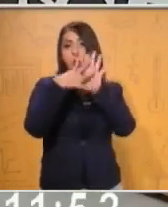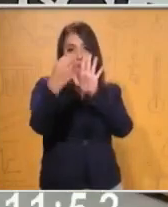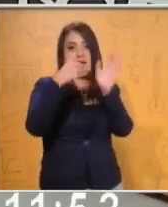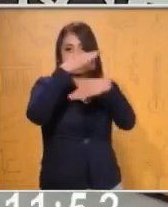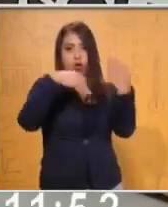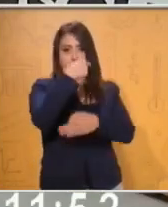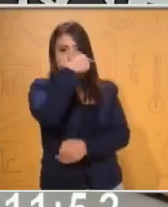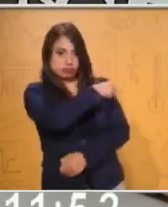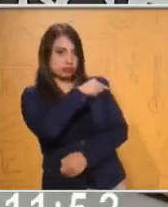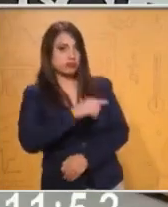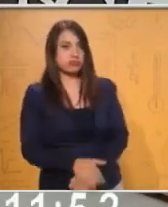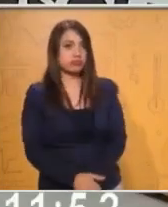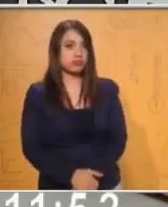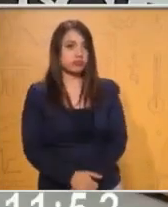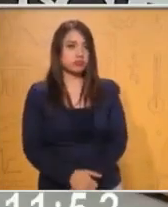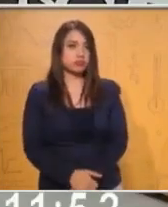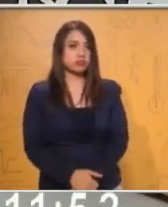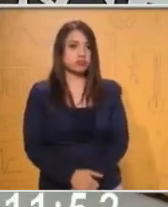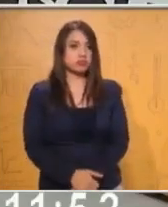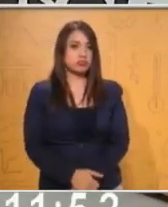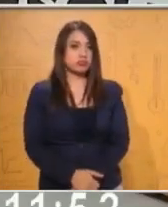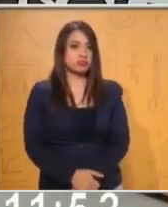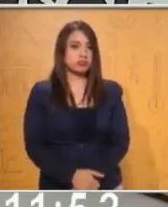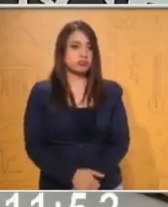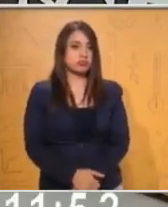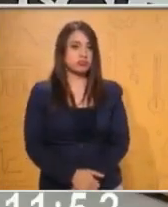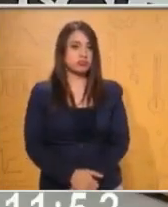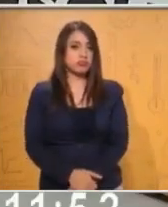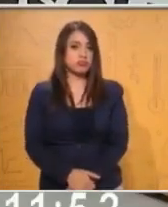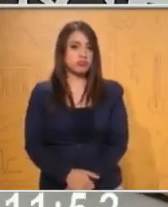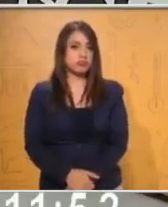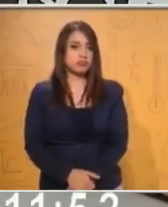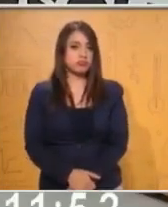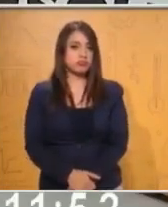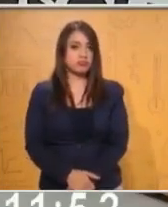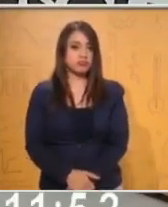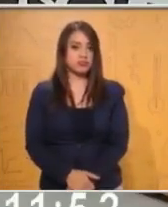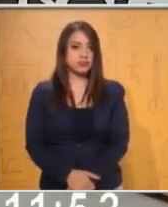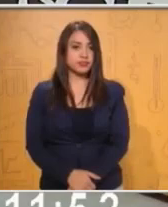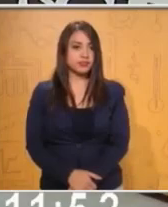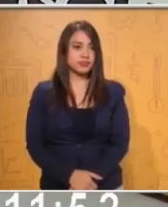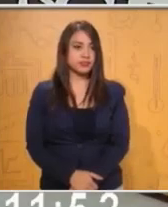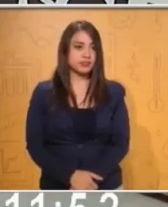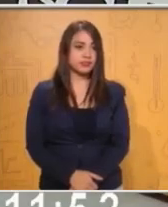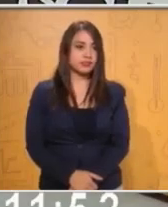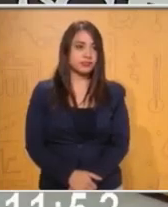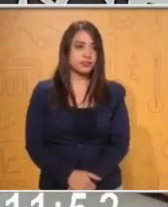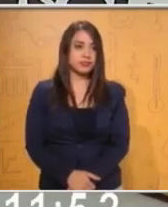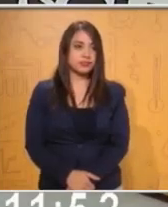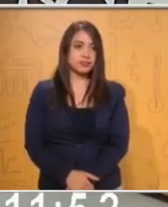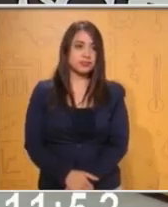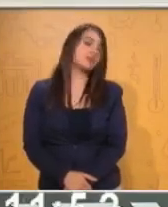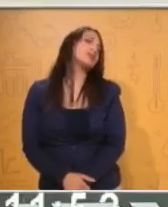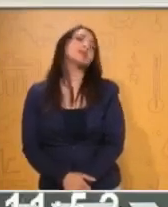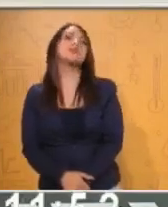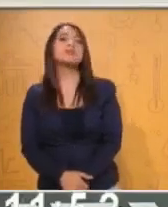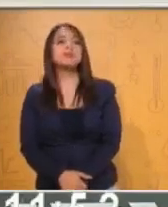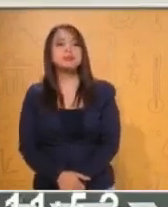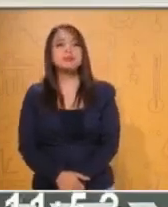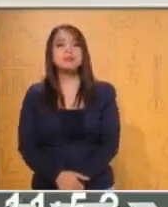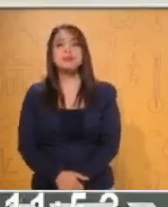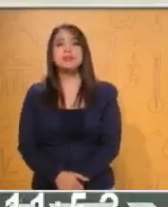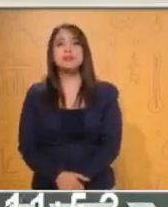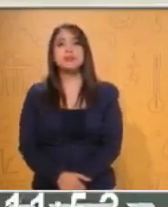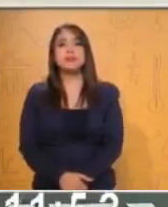Eso es. Voy a marcar aquí la puntita del pie. Solecito. Y me voy un poquito rápido al ritmo de la canción.